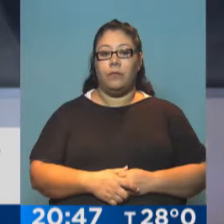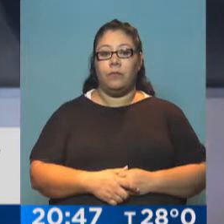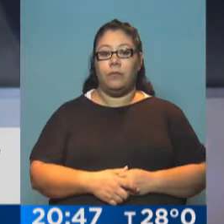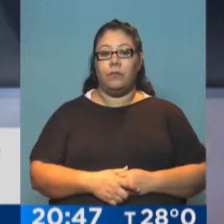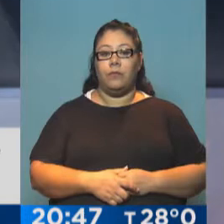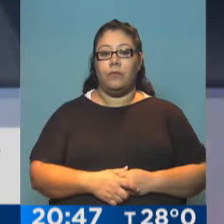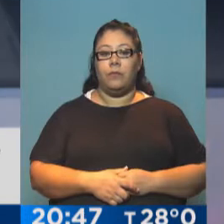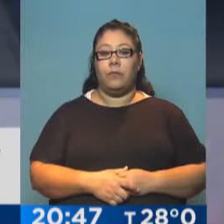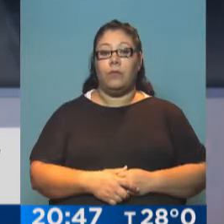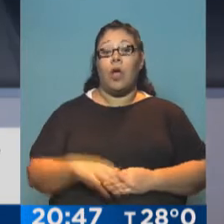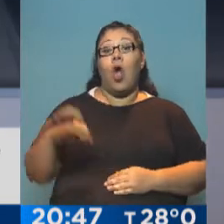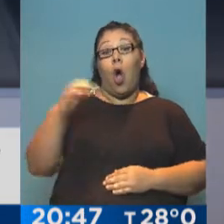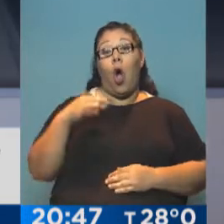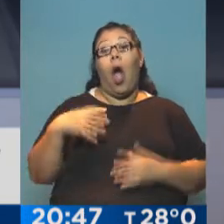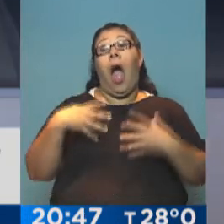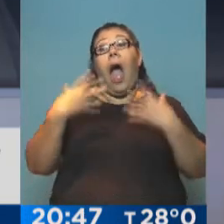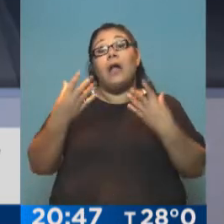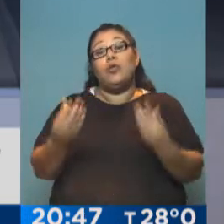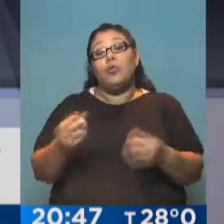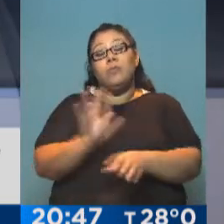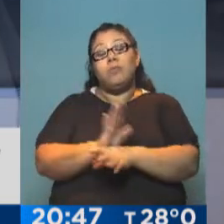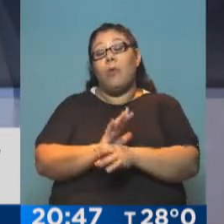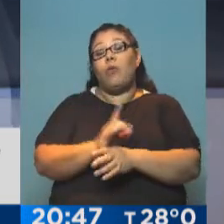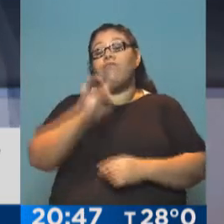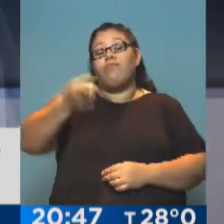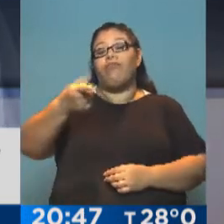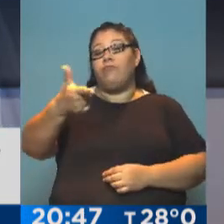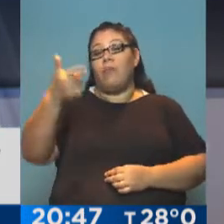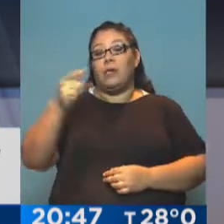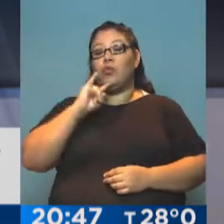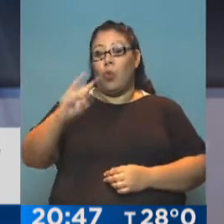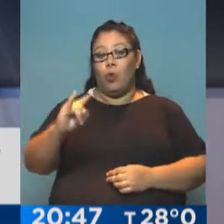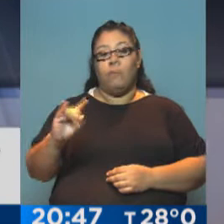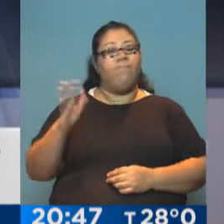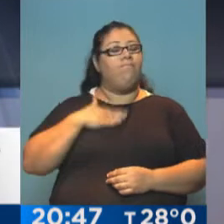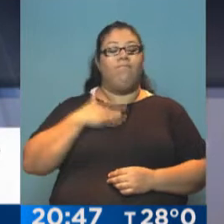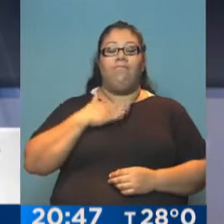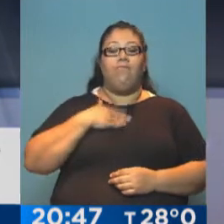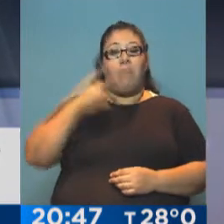Por lo ayudar a no matarse, no sabemos. No, para mí que lo mataron.